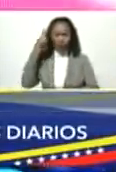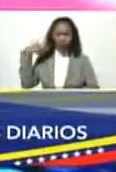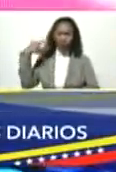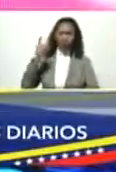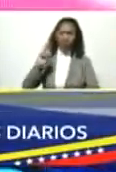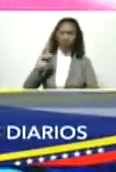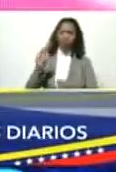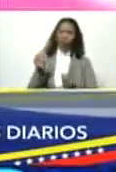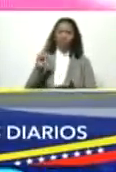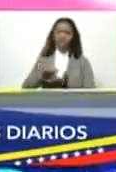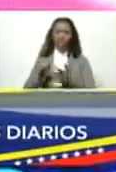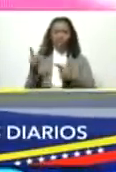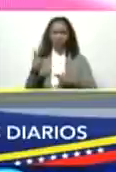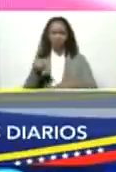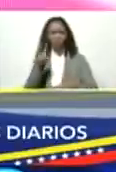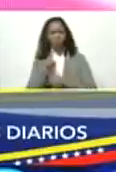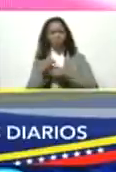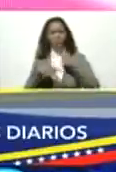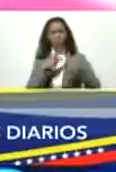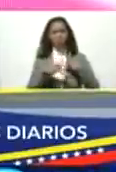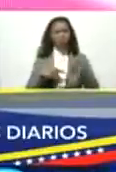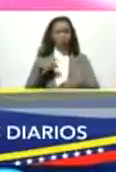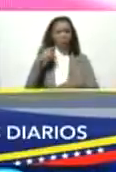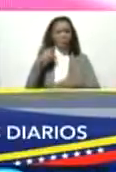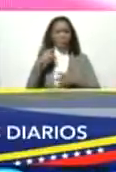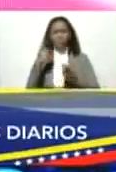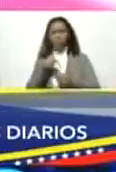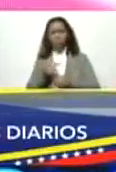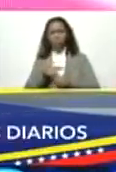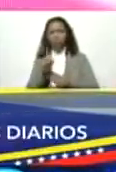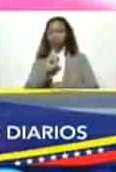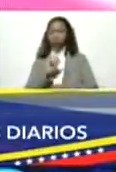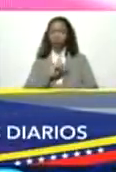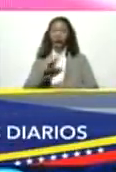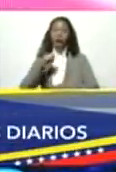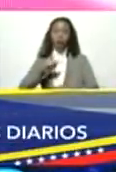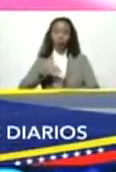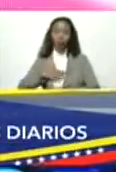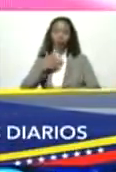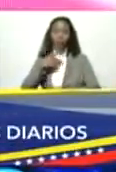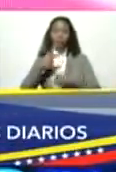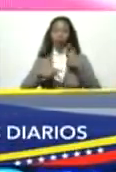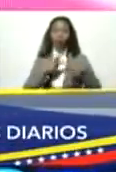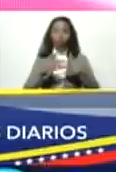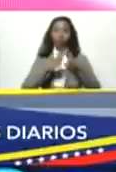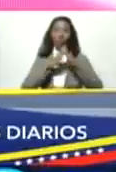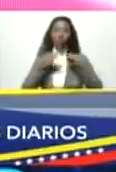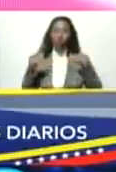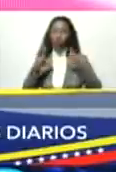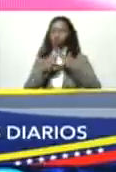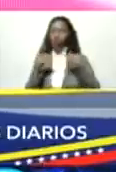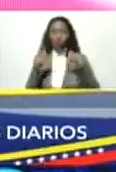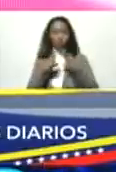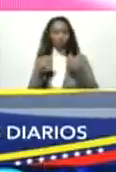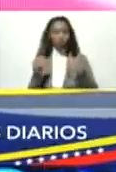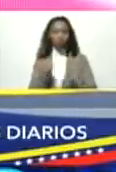no va a ser el centro? nosotros lo único que producimos es petróleo no aquí podemos producir de todo de todo